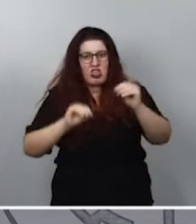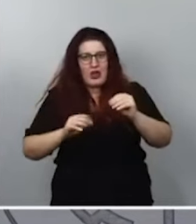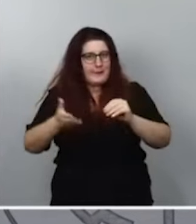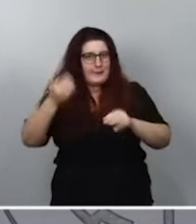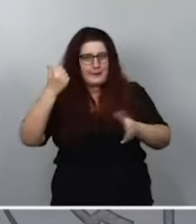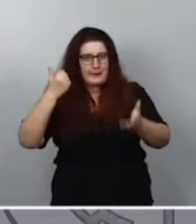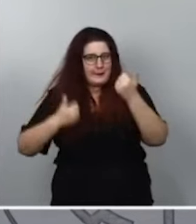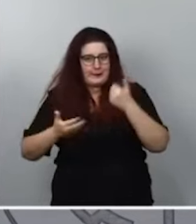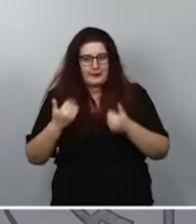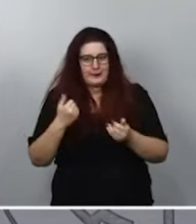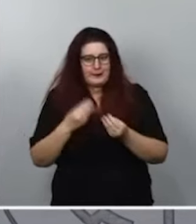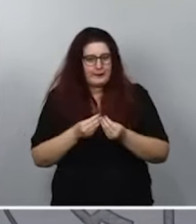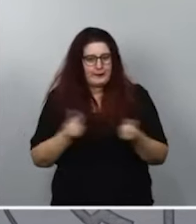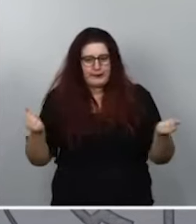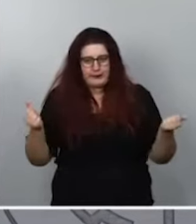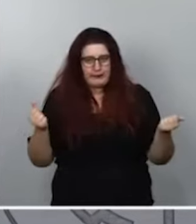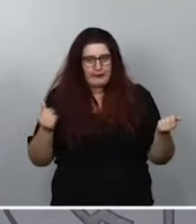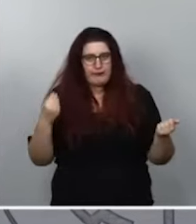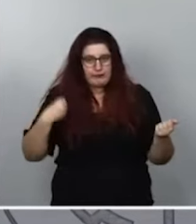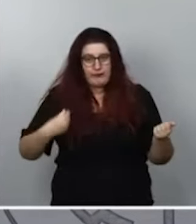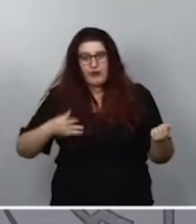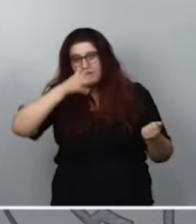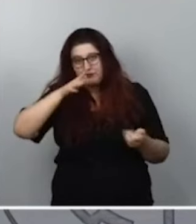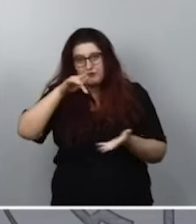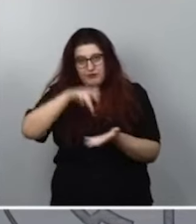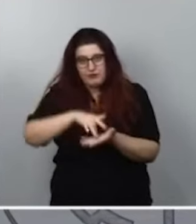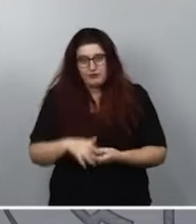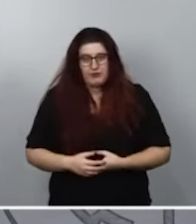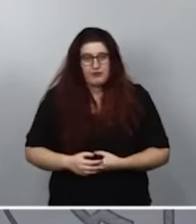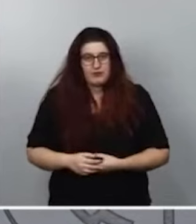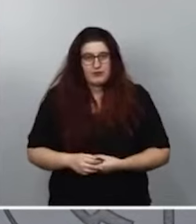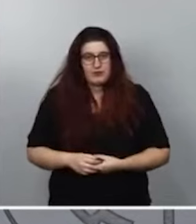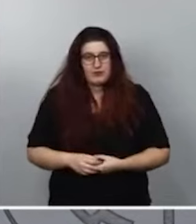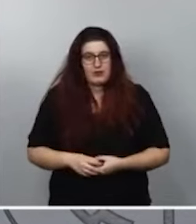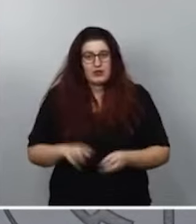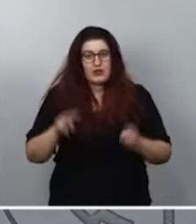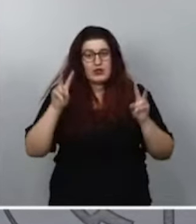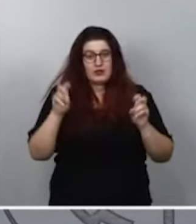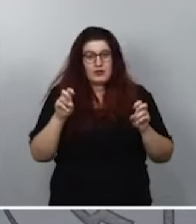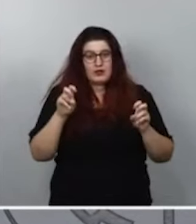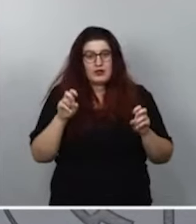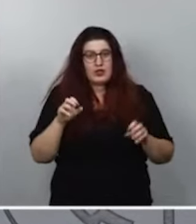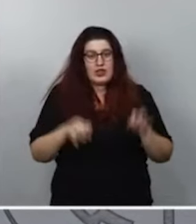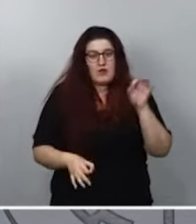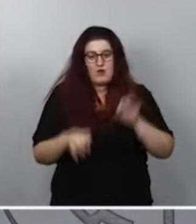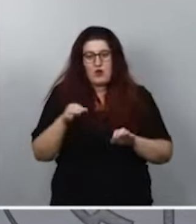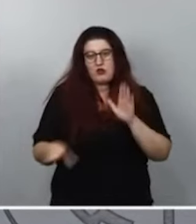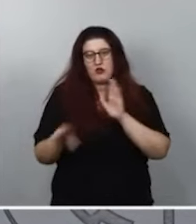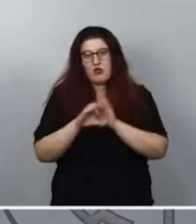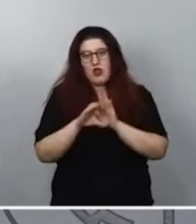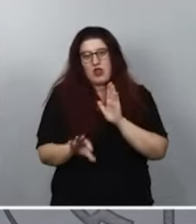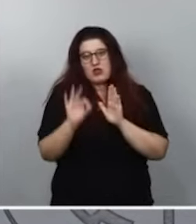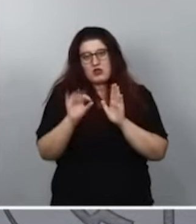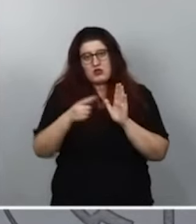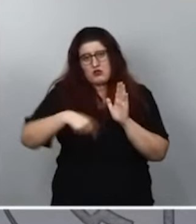mentiras por las que se realizaron estas denuncias. Sobre la decisión del Tribunal Constitucional, pues